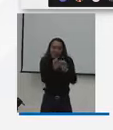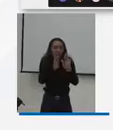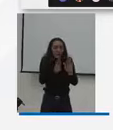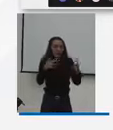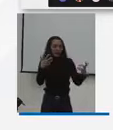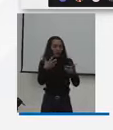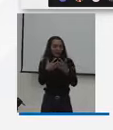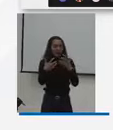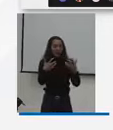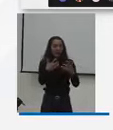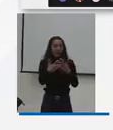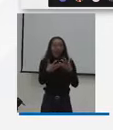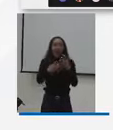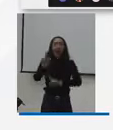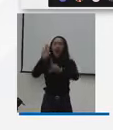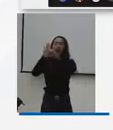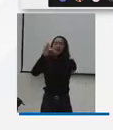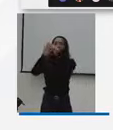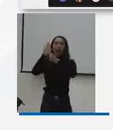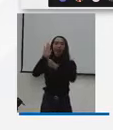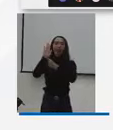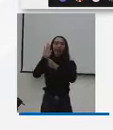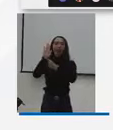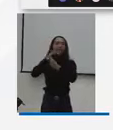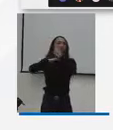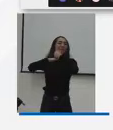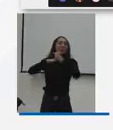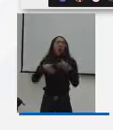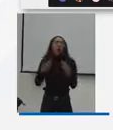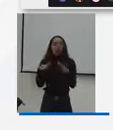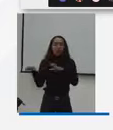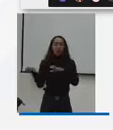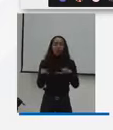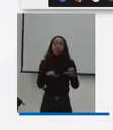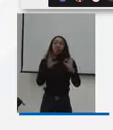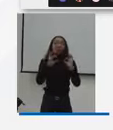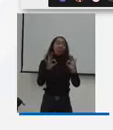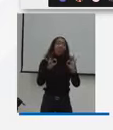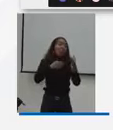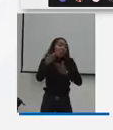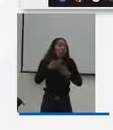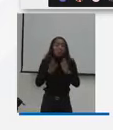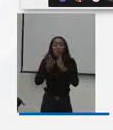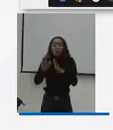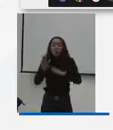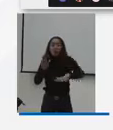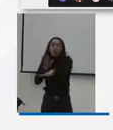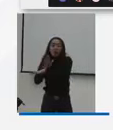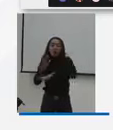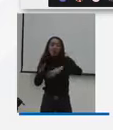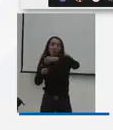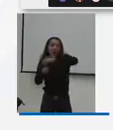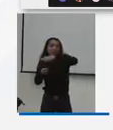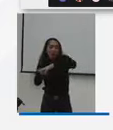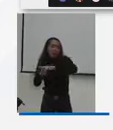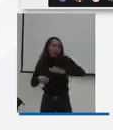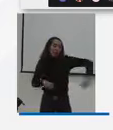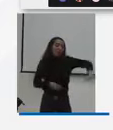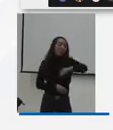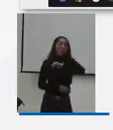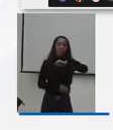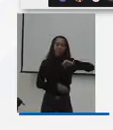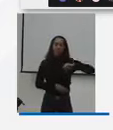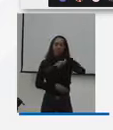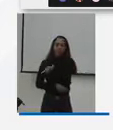dependiendo de si somos sector público o sector privado, tenemos como actores del deporte y como agentes del